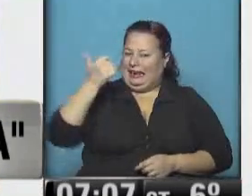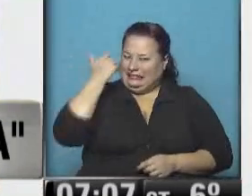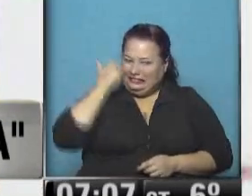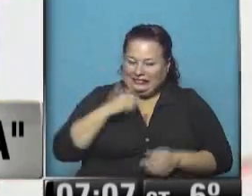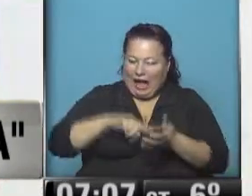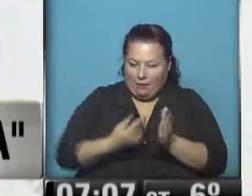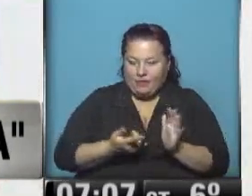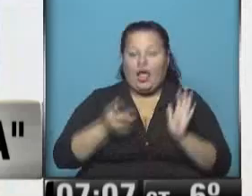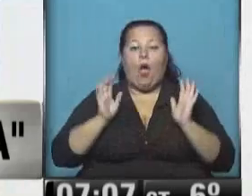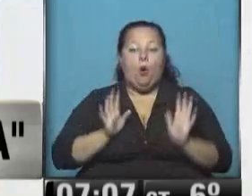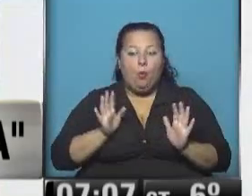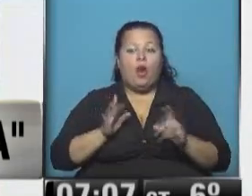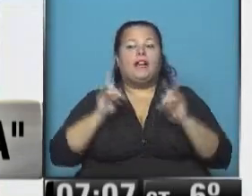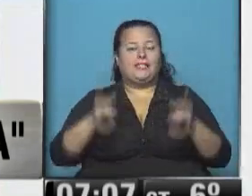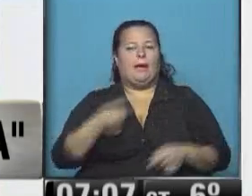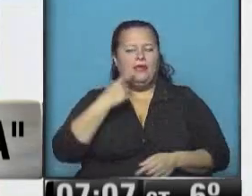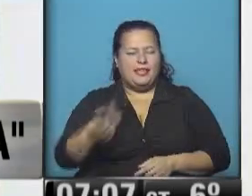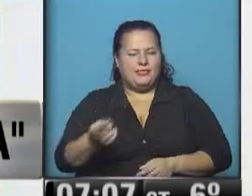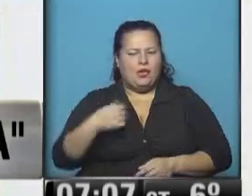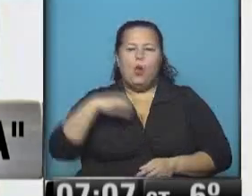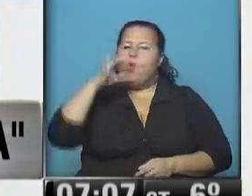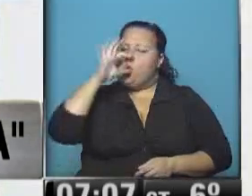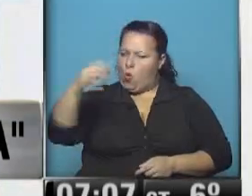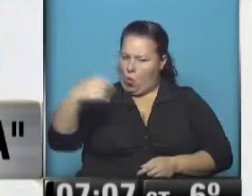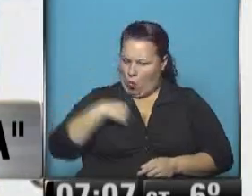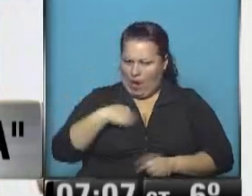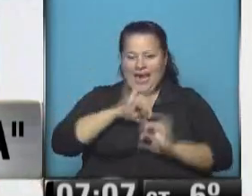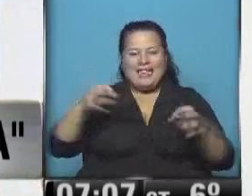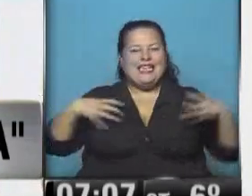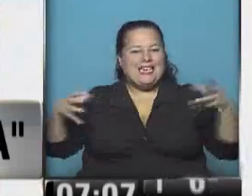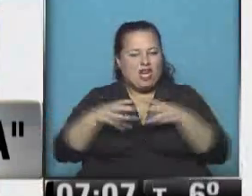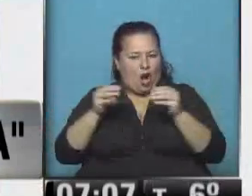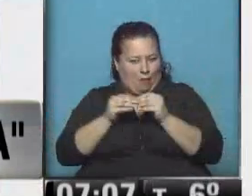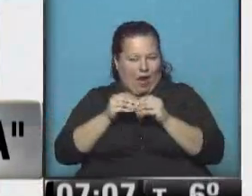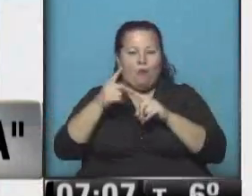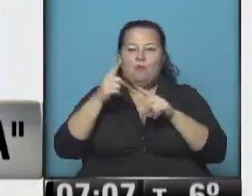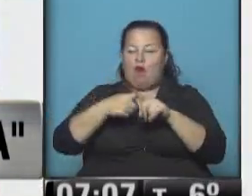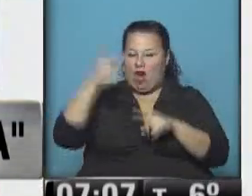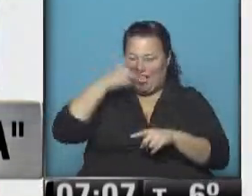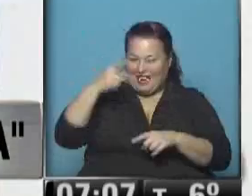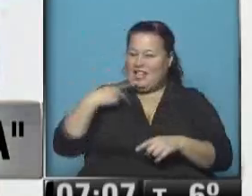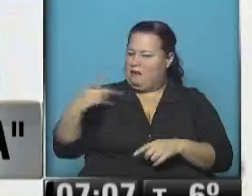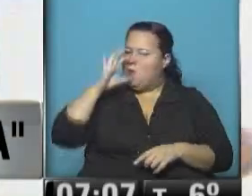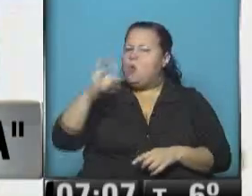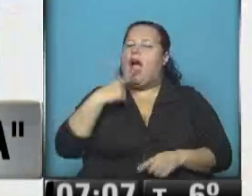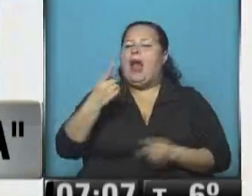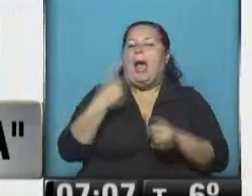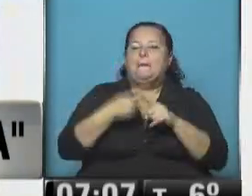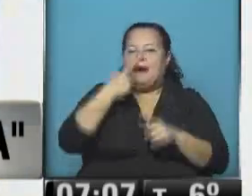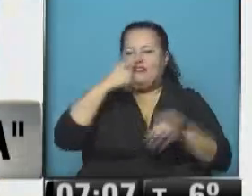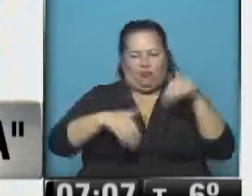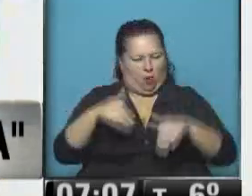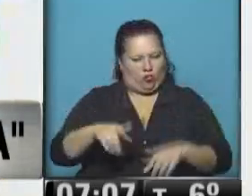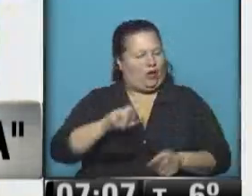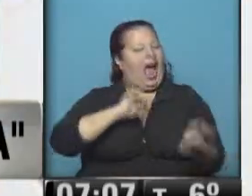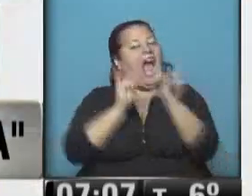en Capital. Bueno, incluso dijo, nunca me habrán escuchado ni a mí ni a mi compañero, por Néstor Kirchner, decir algo por conveniencia electoral.